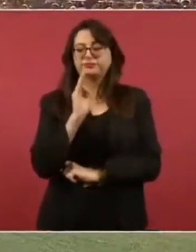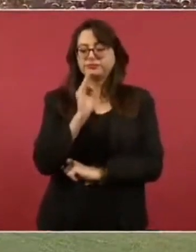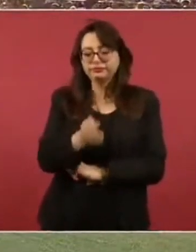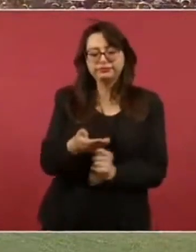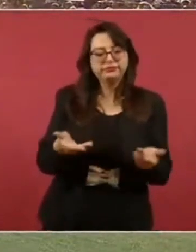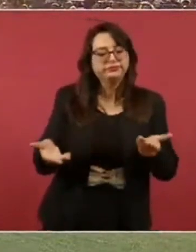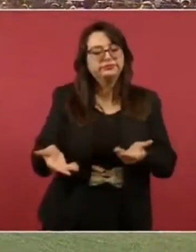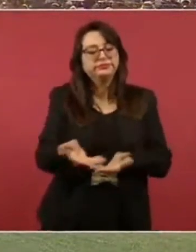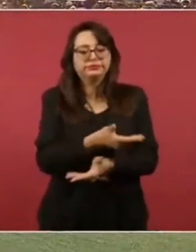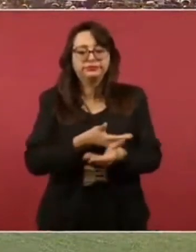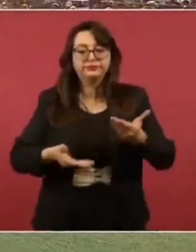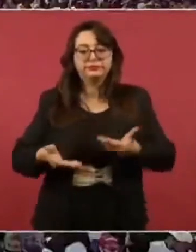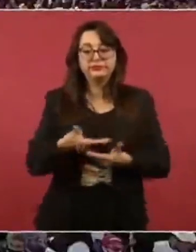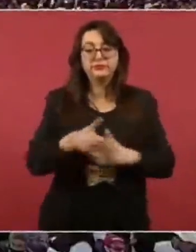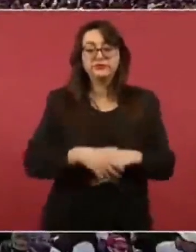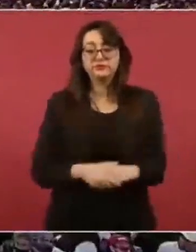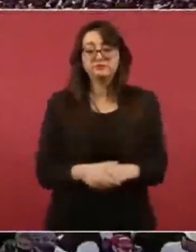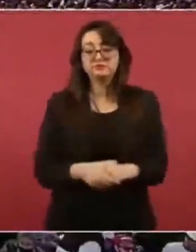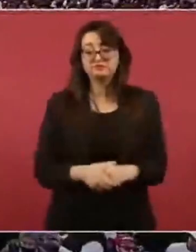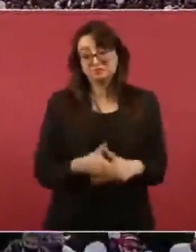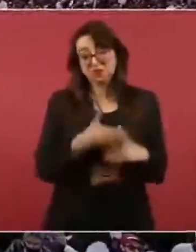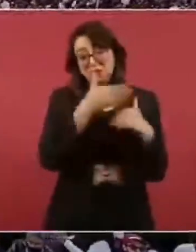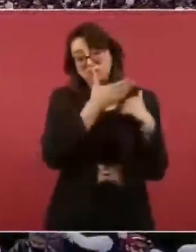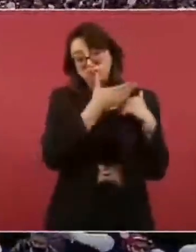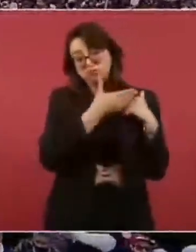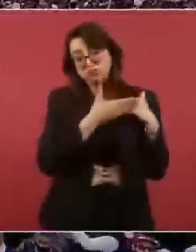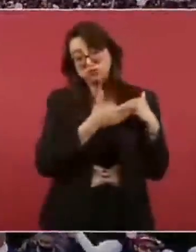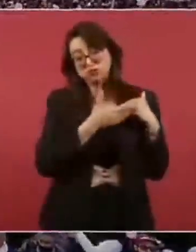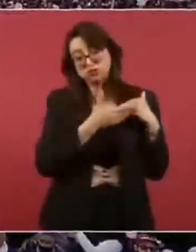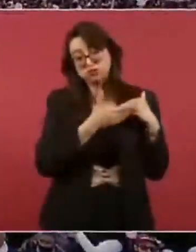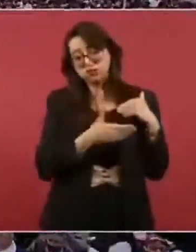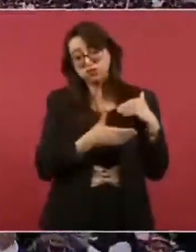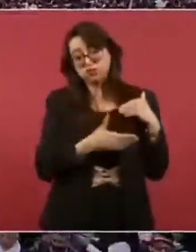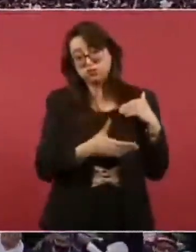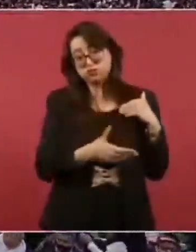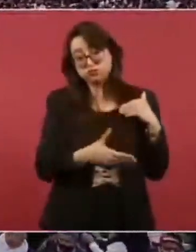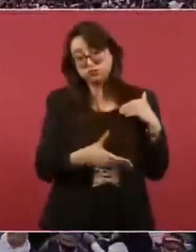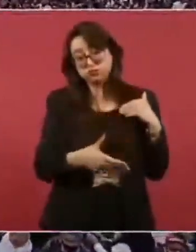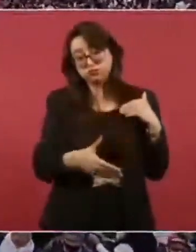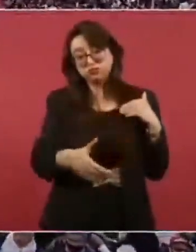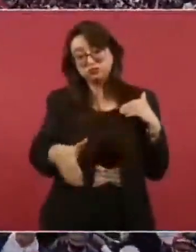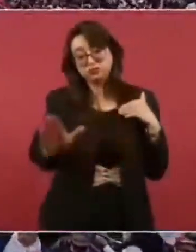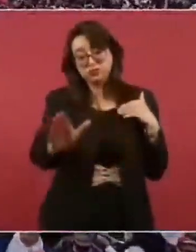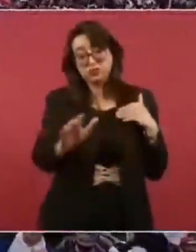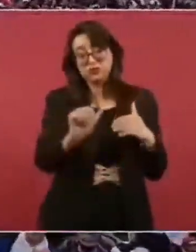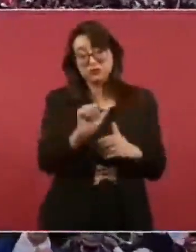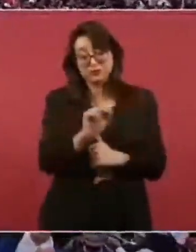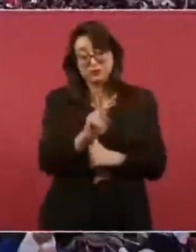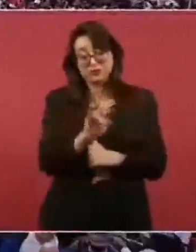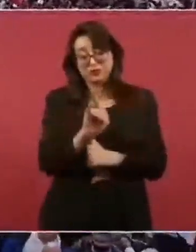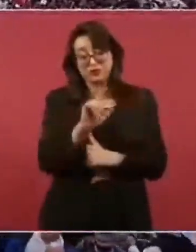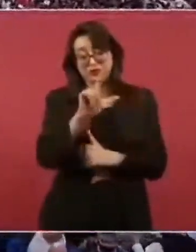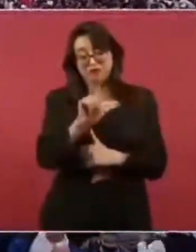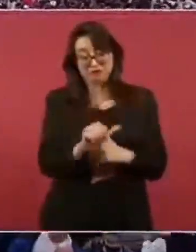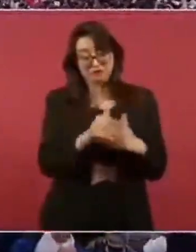A partir de entonces empezó a